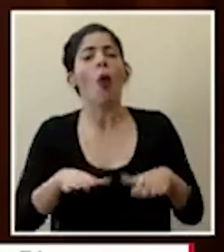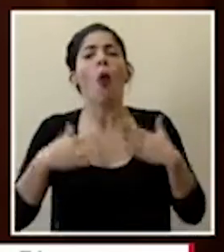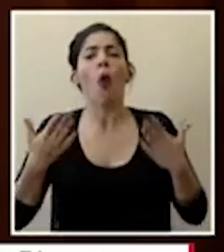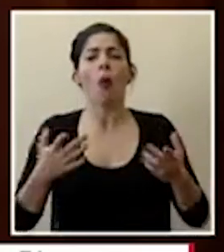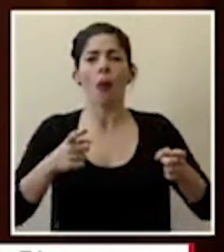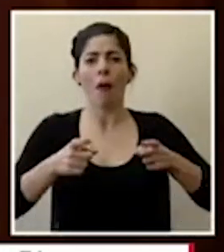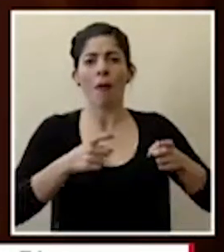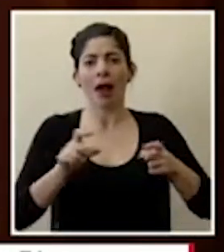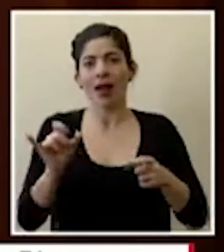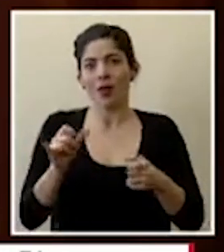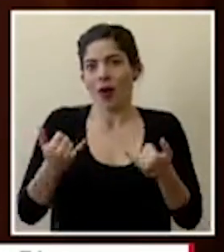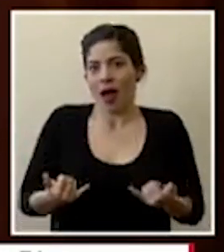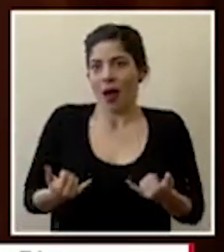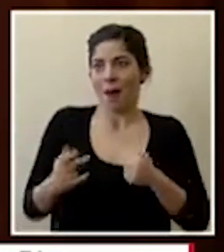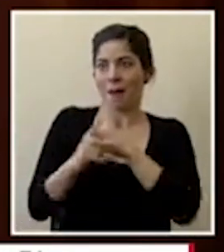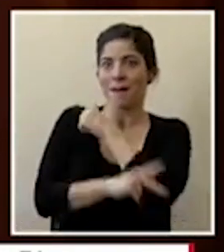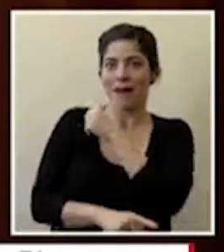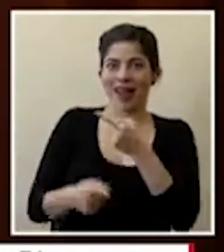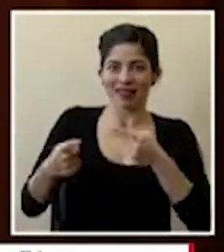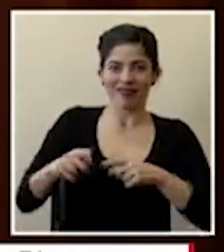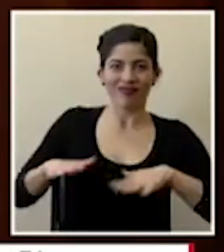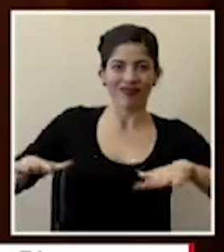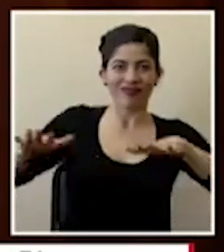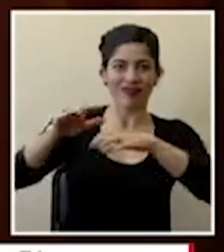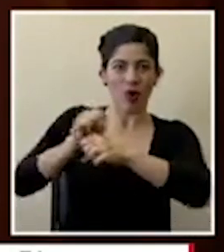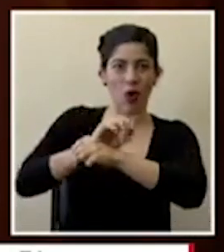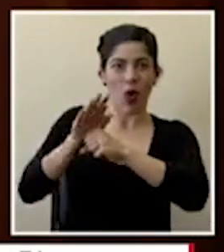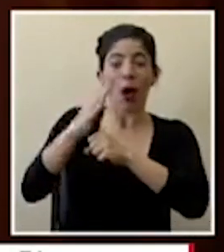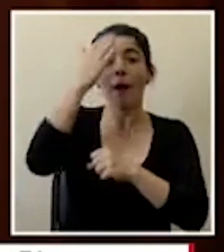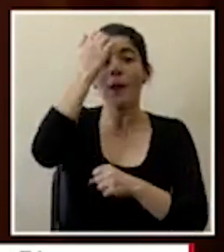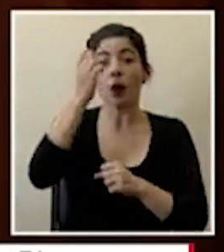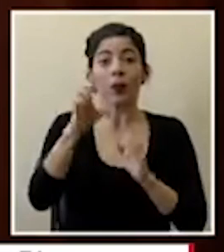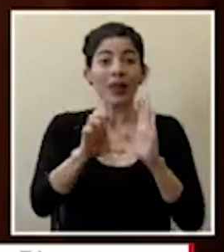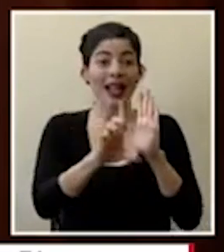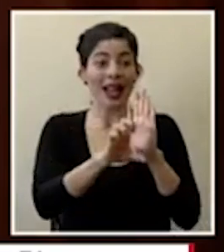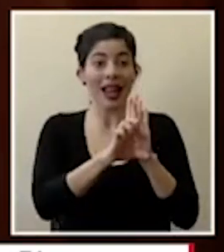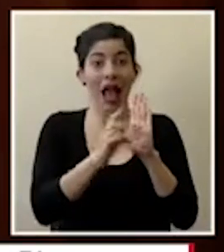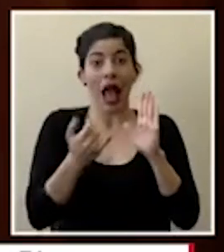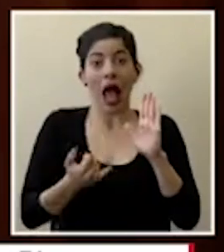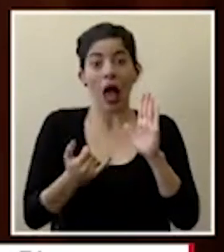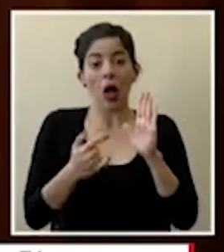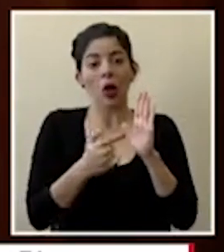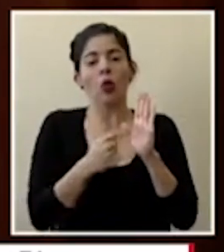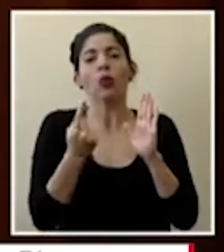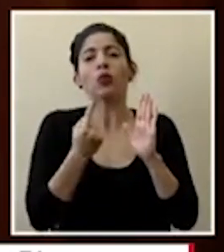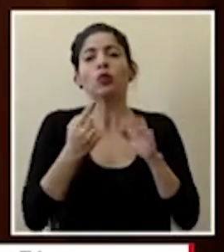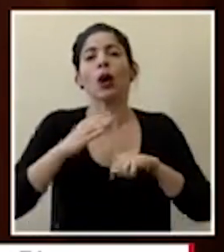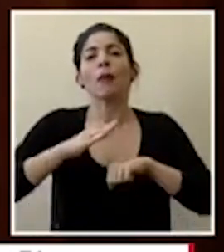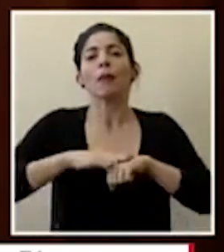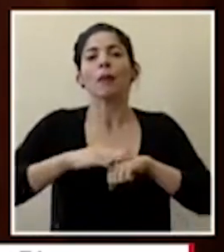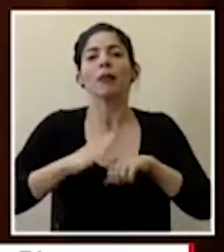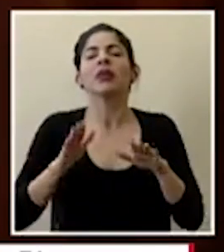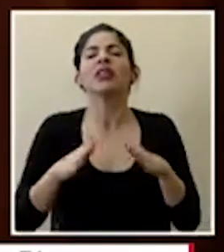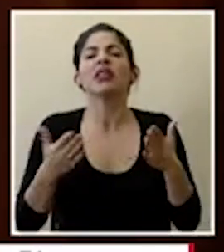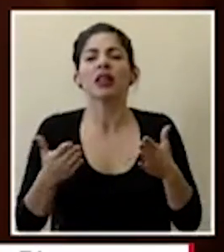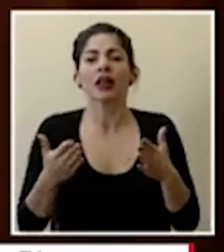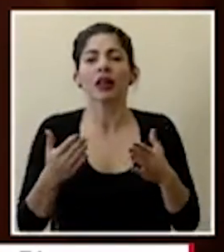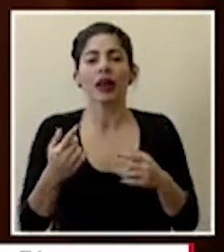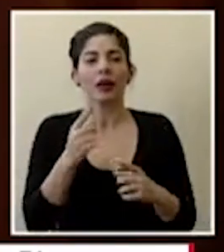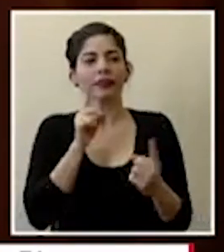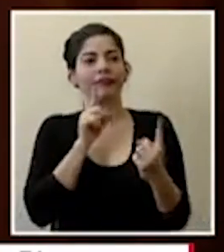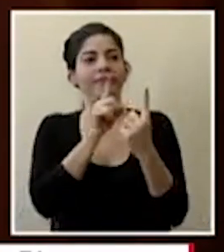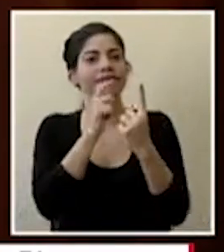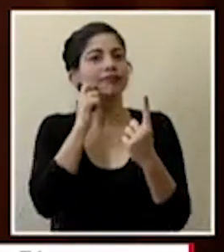como la que enfrenta actualmente el país por kobe 19 ya que la legislación vigente únicamente permite la notificación de forma